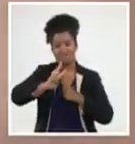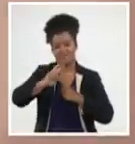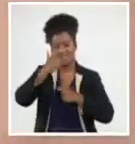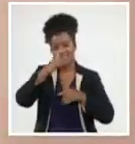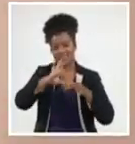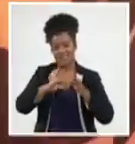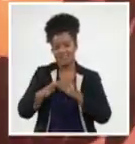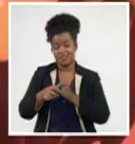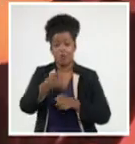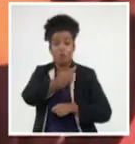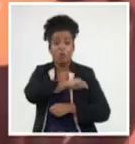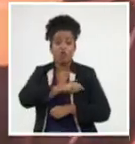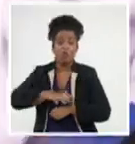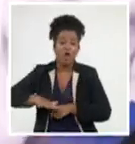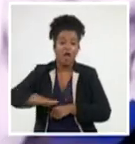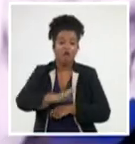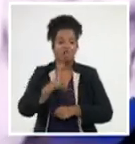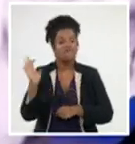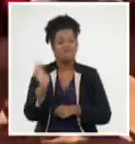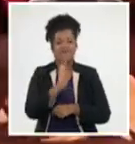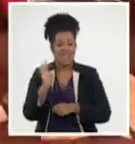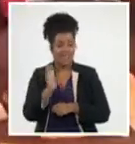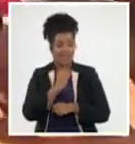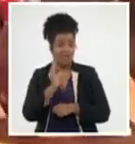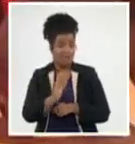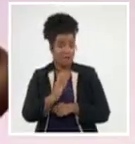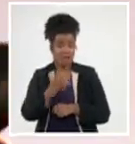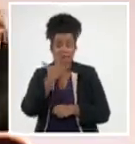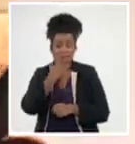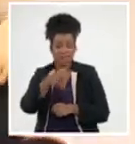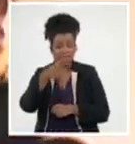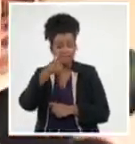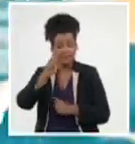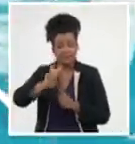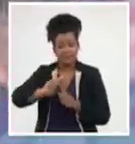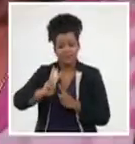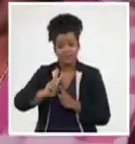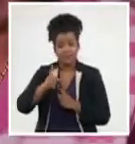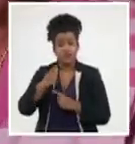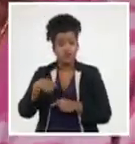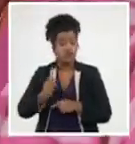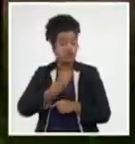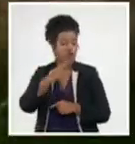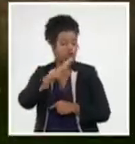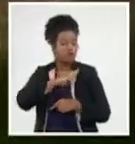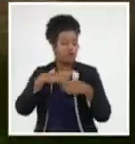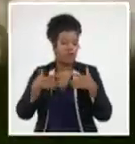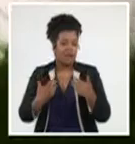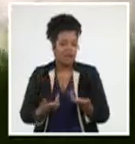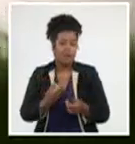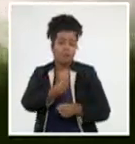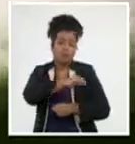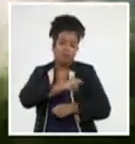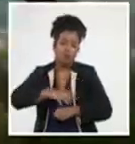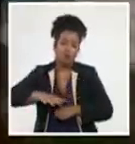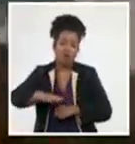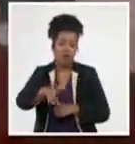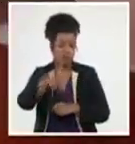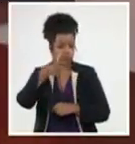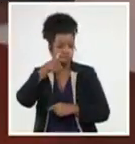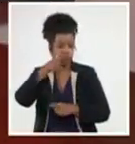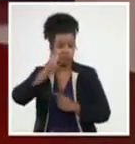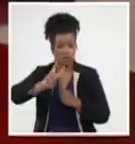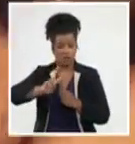fiesta porque suya es también la señal porque mostrar al pueblo es el supremo encargo al que no se renuncia y en estos 16